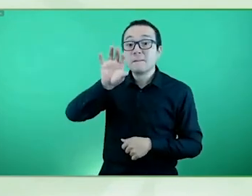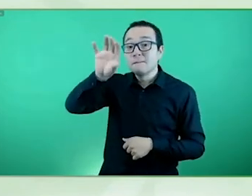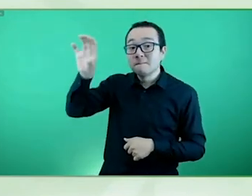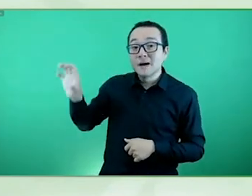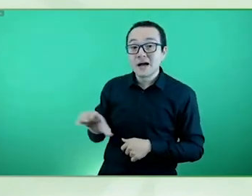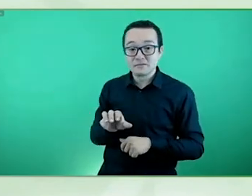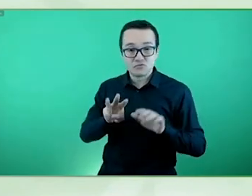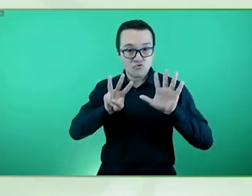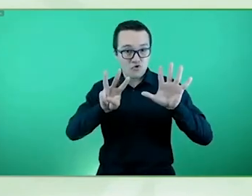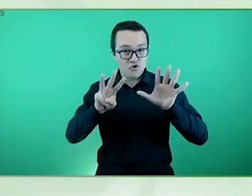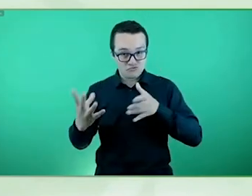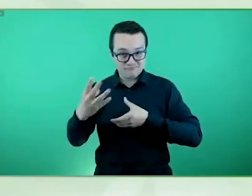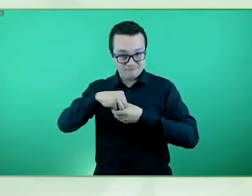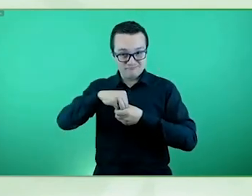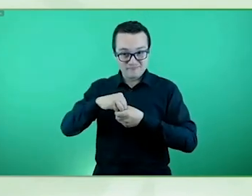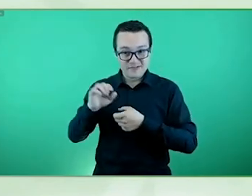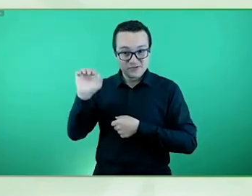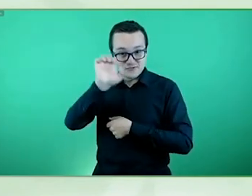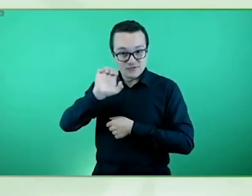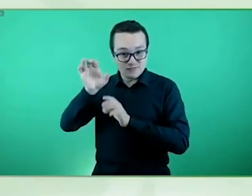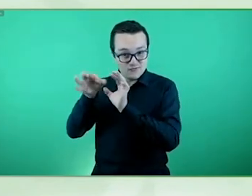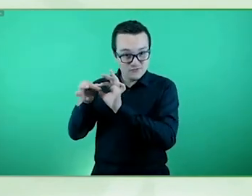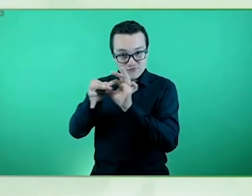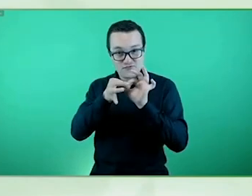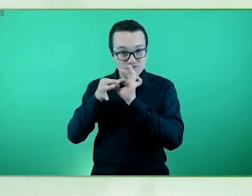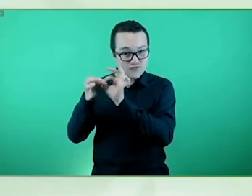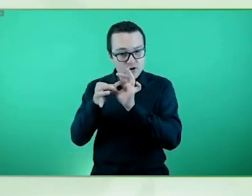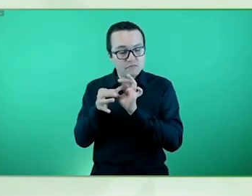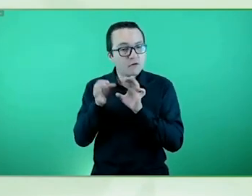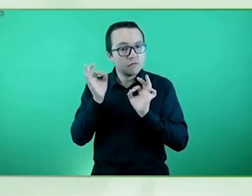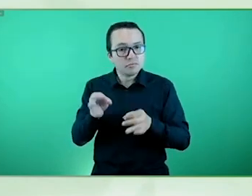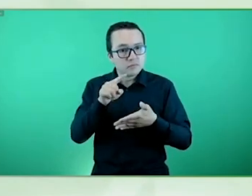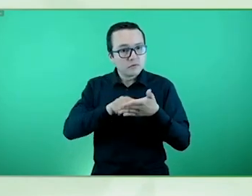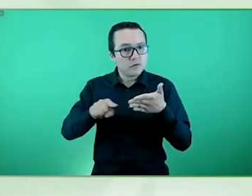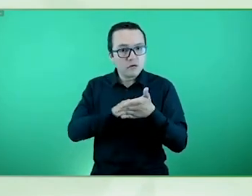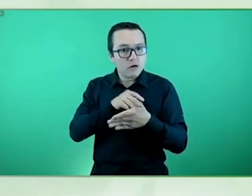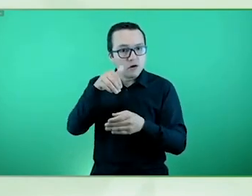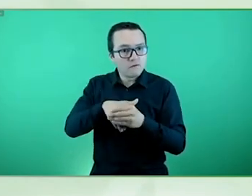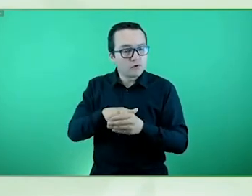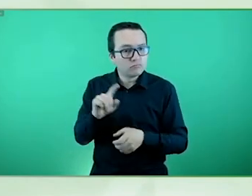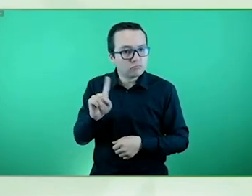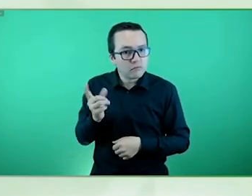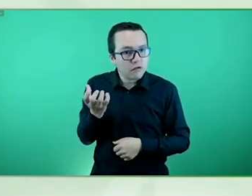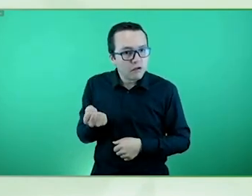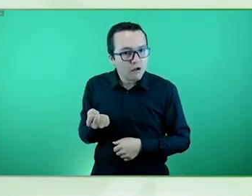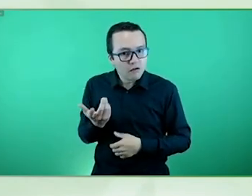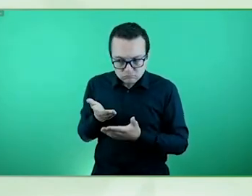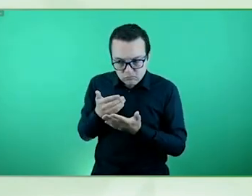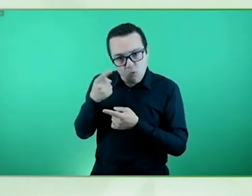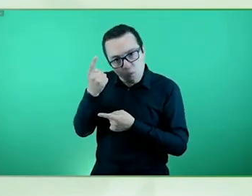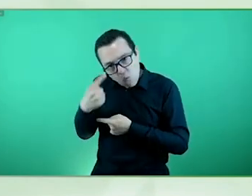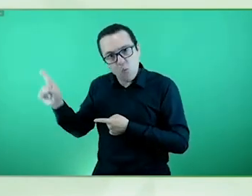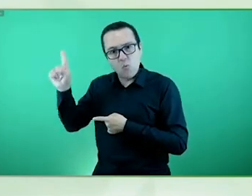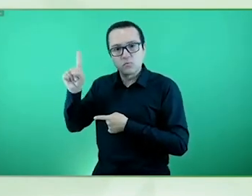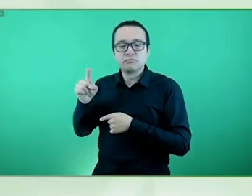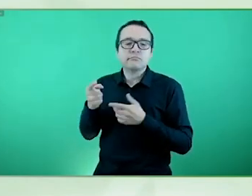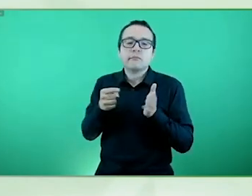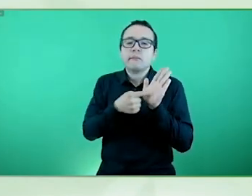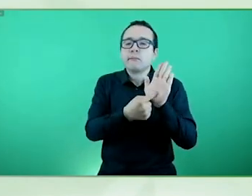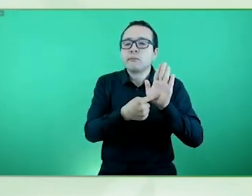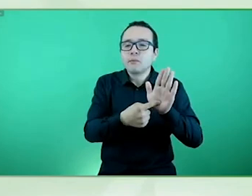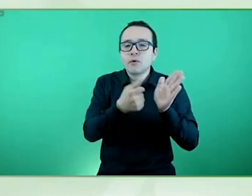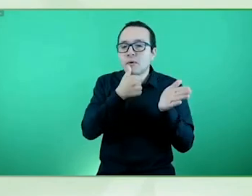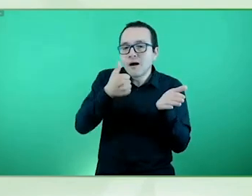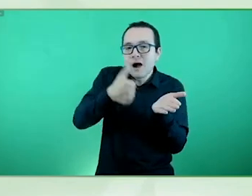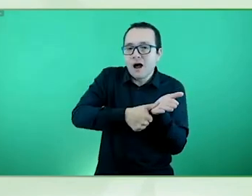en los que se carece de votos alternativos por ejemplo la posibilidad de votar por correo pues con el impedimento